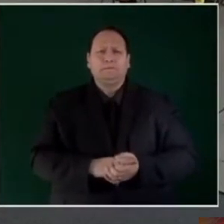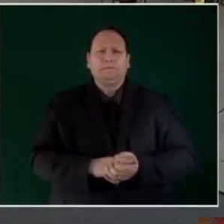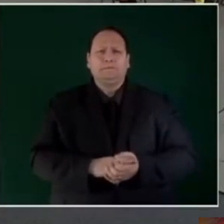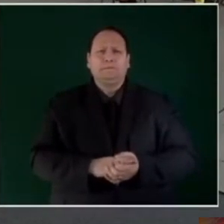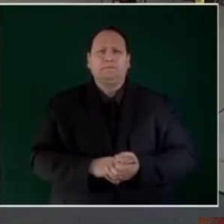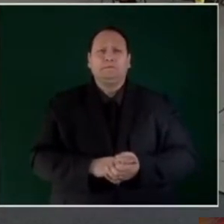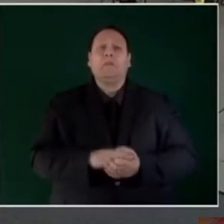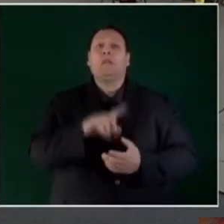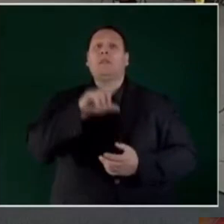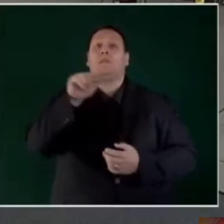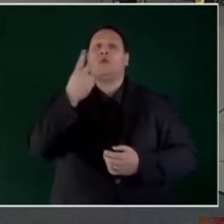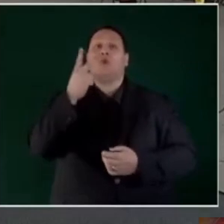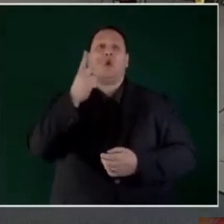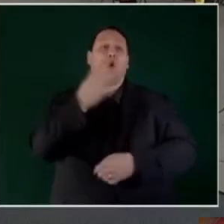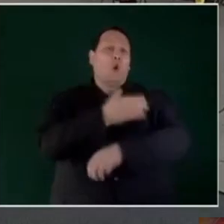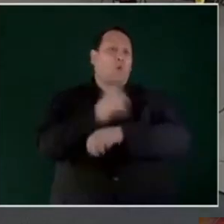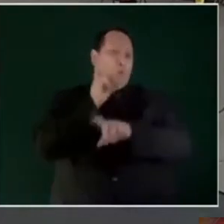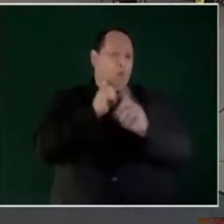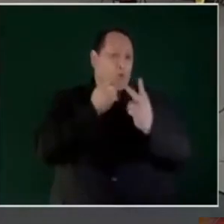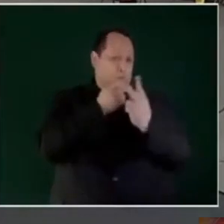Y luego dos compañeras.